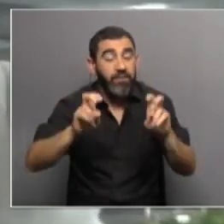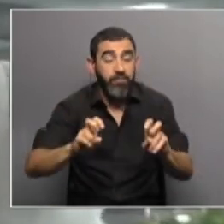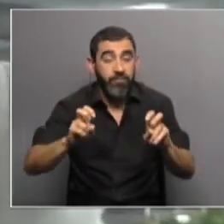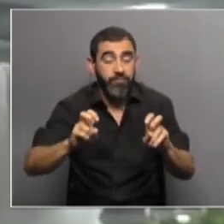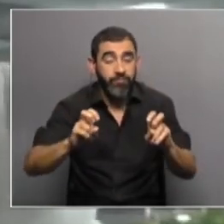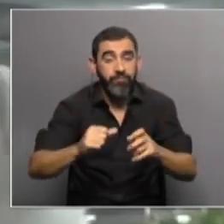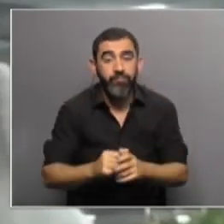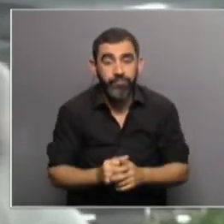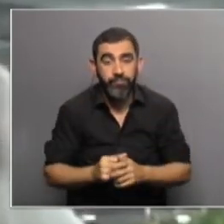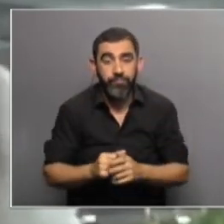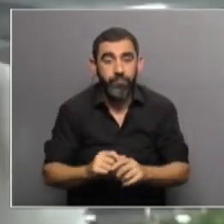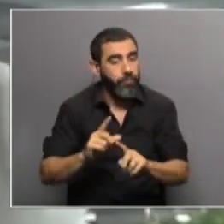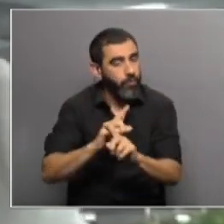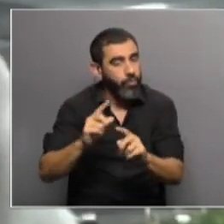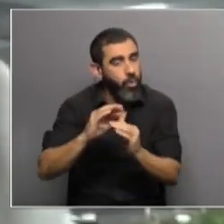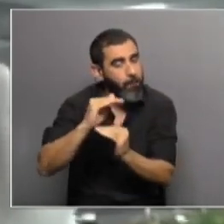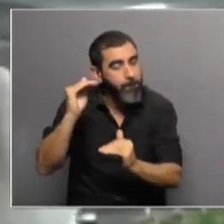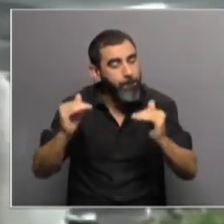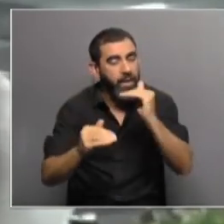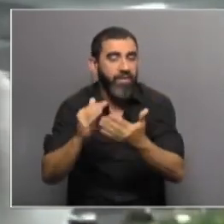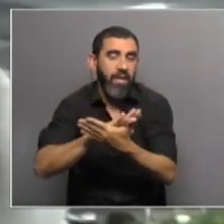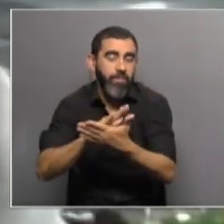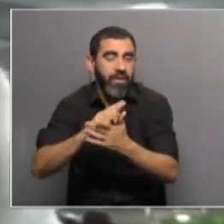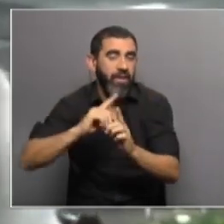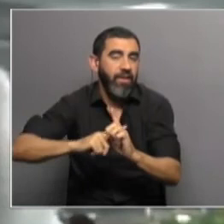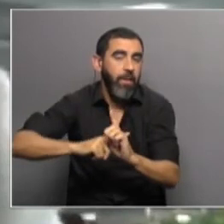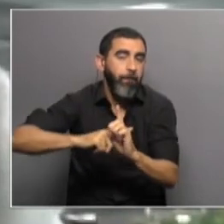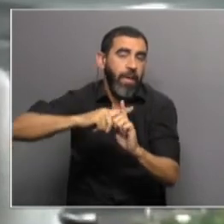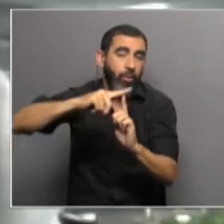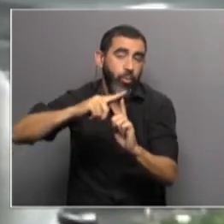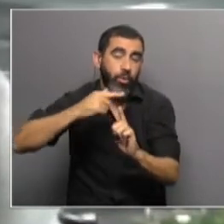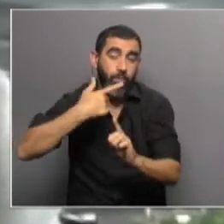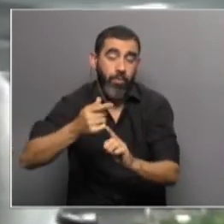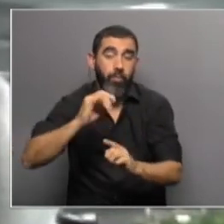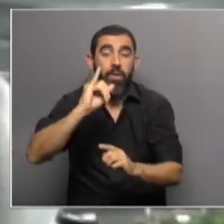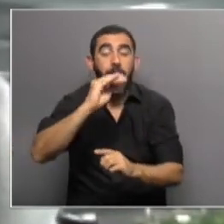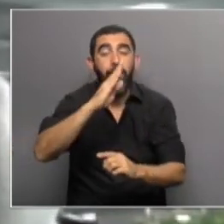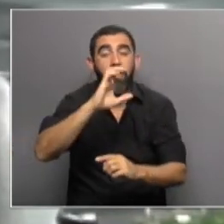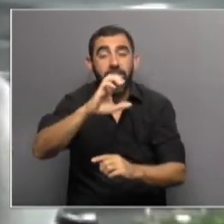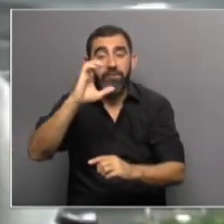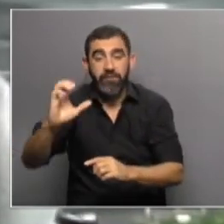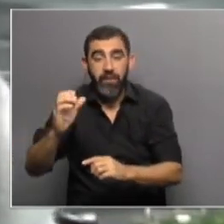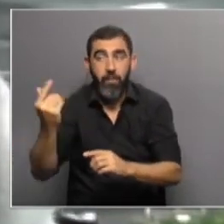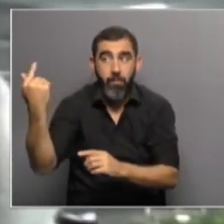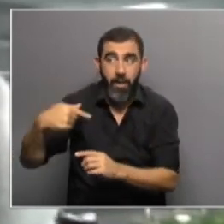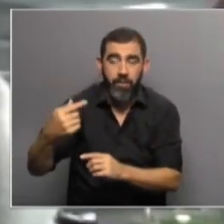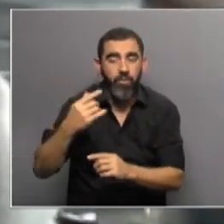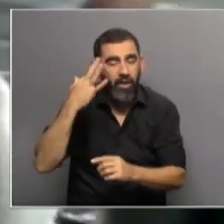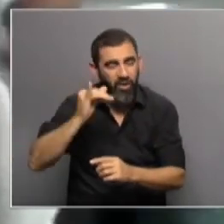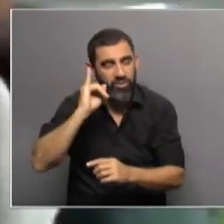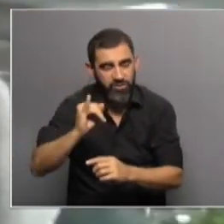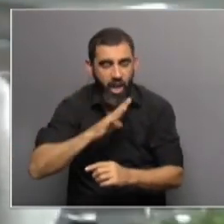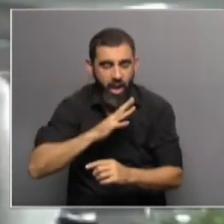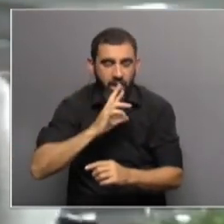no exceder el límite de temperatura que nos dice el IPCC. Entonces, yo creo que sí, que va a haber